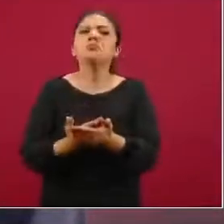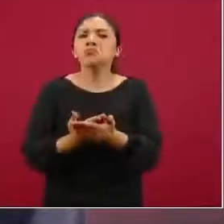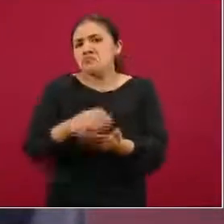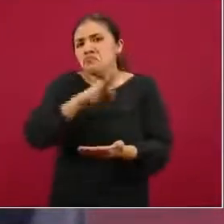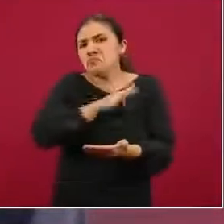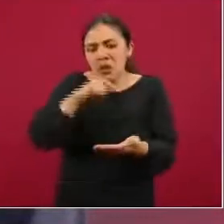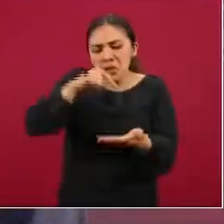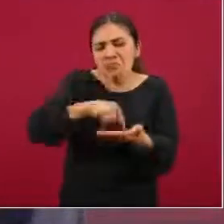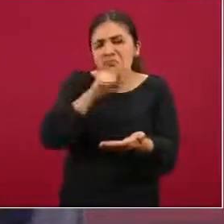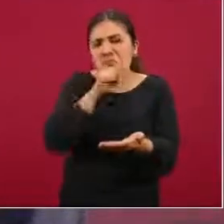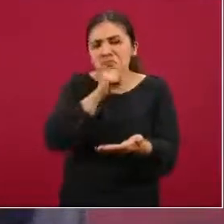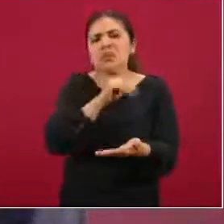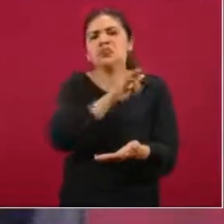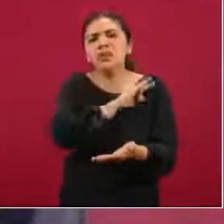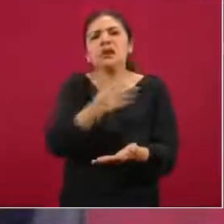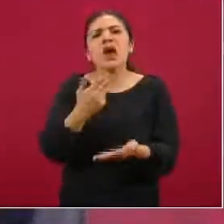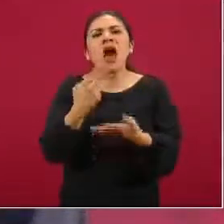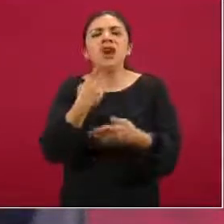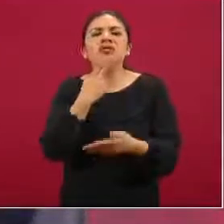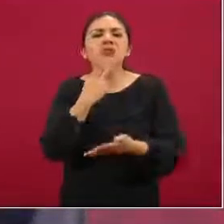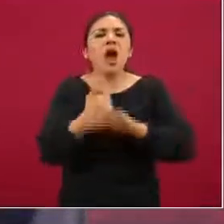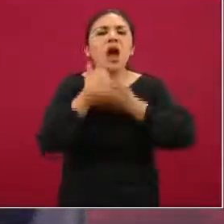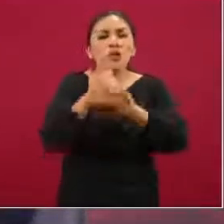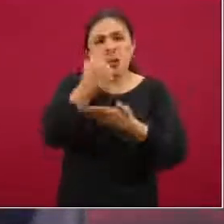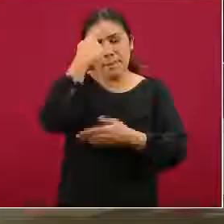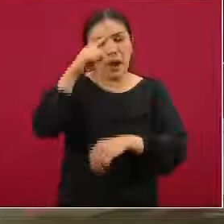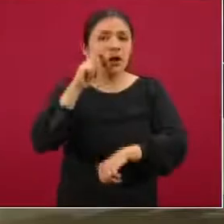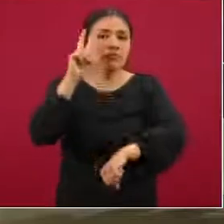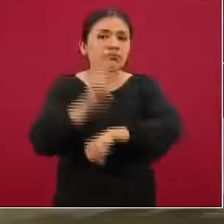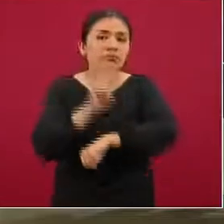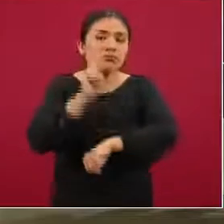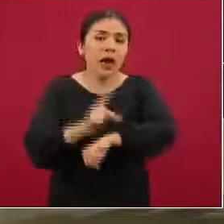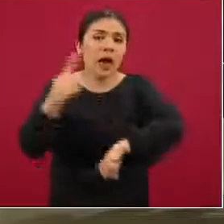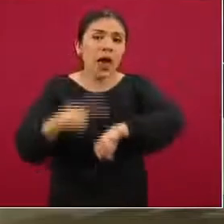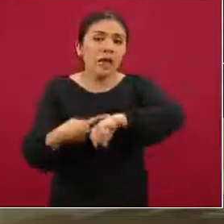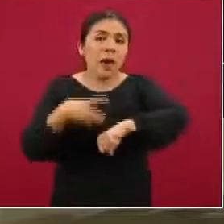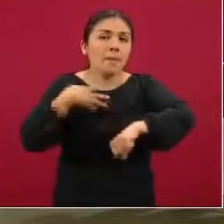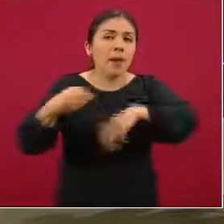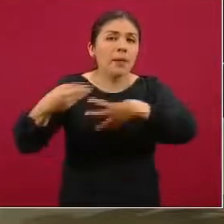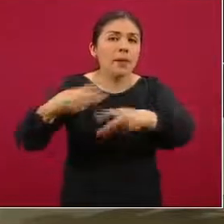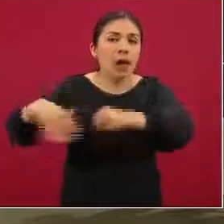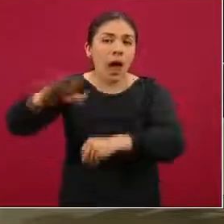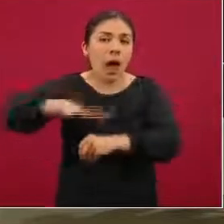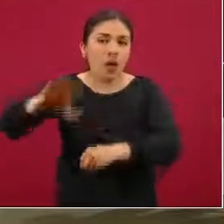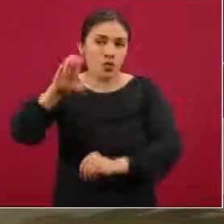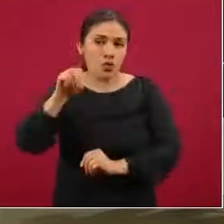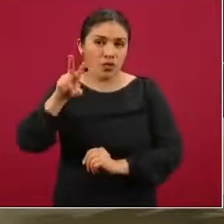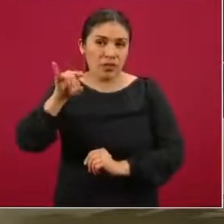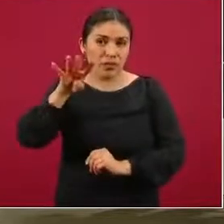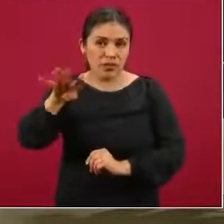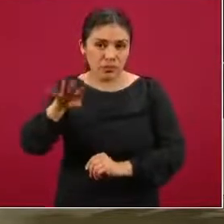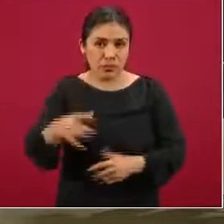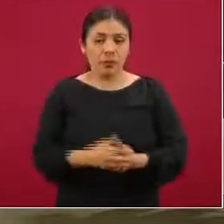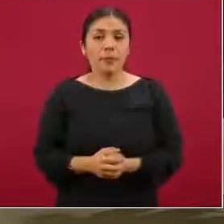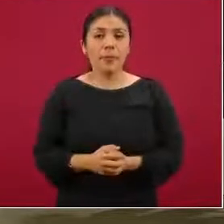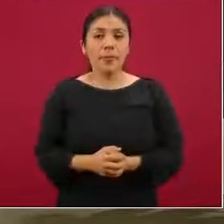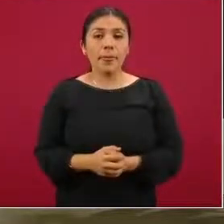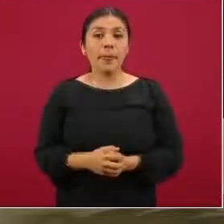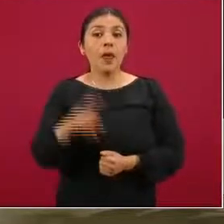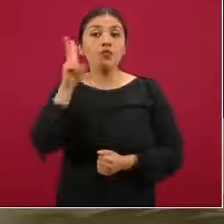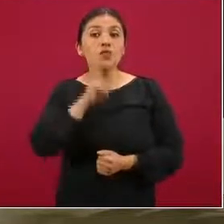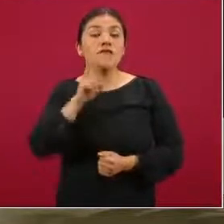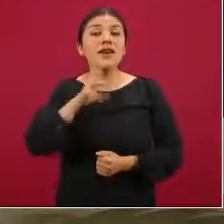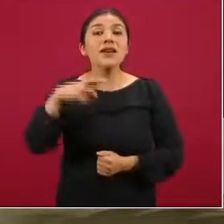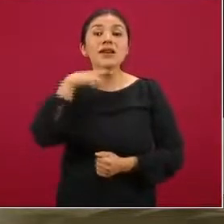ser de ayuda para el seguimiento de la epidemia de COVID-19. Prueba